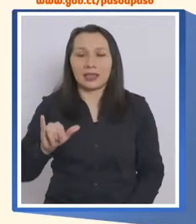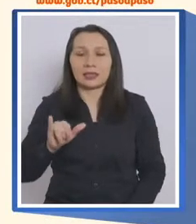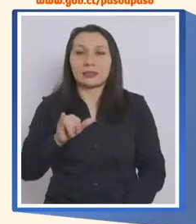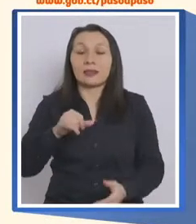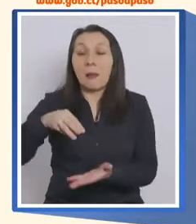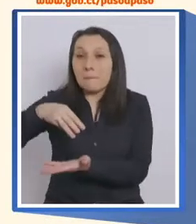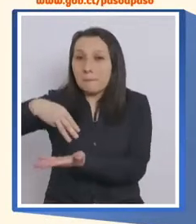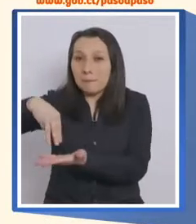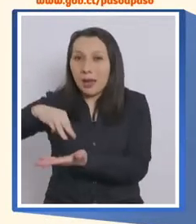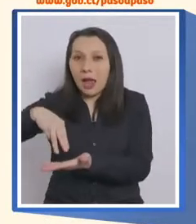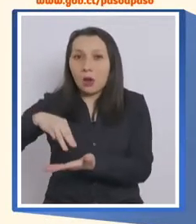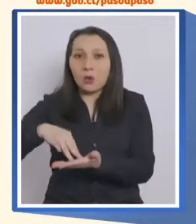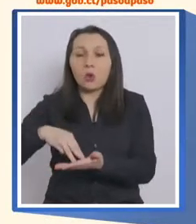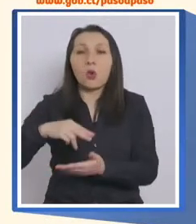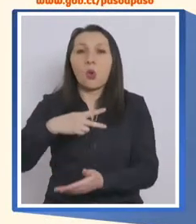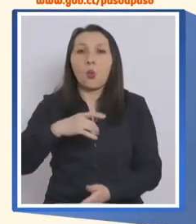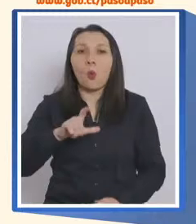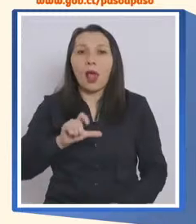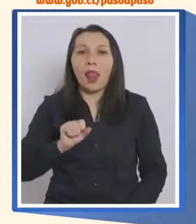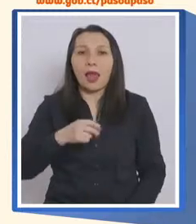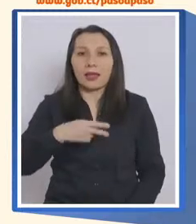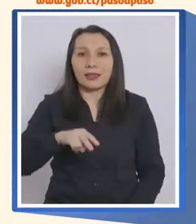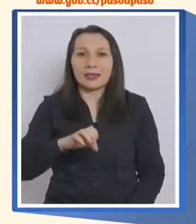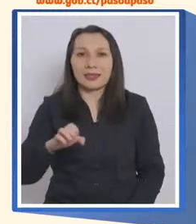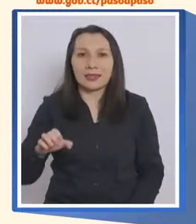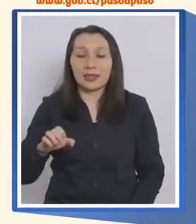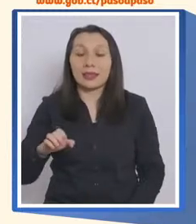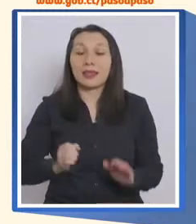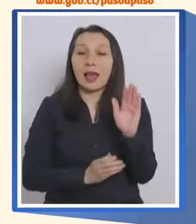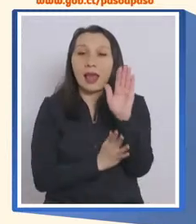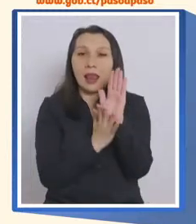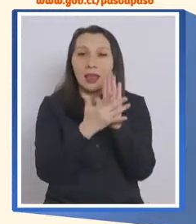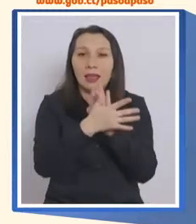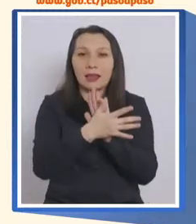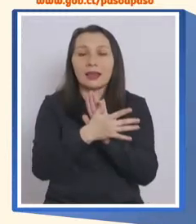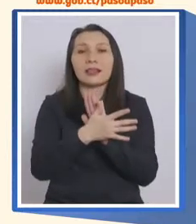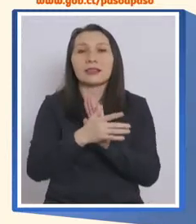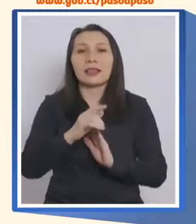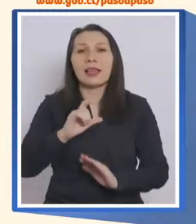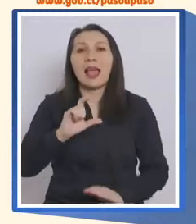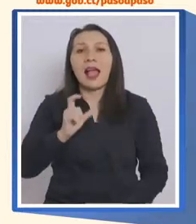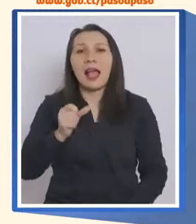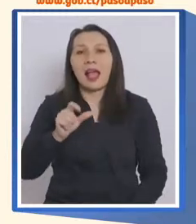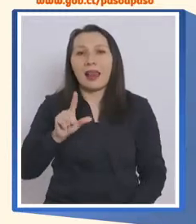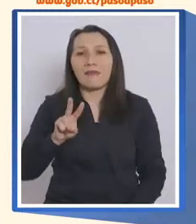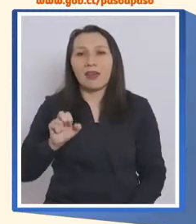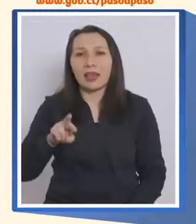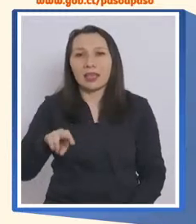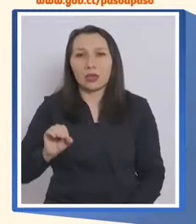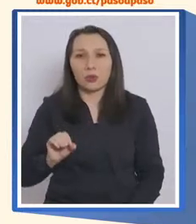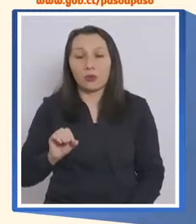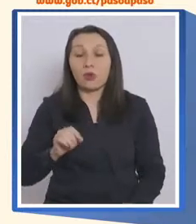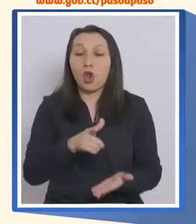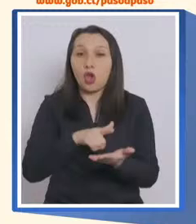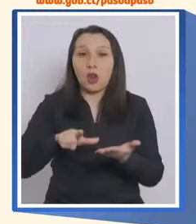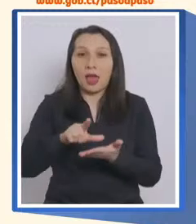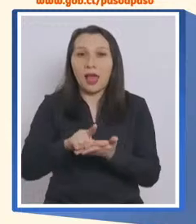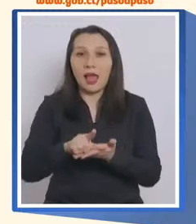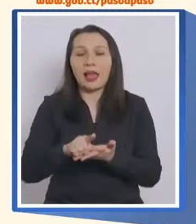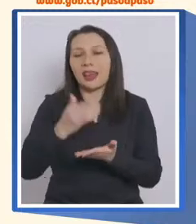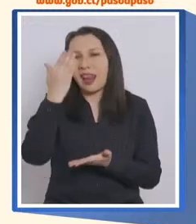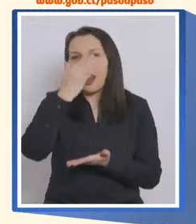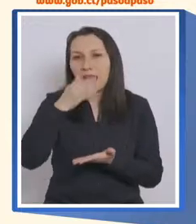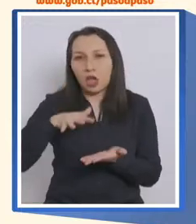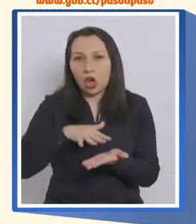del Maule, Walañé, en la región de la Araucanía, Galvarino, en la región de los Lagos, Río Negro.